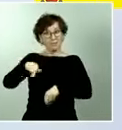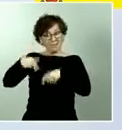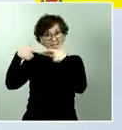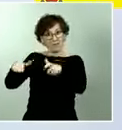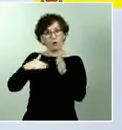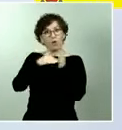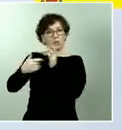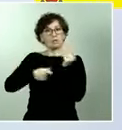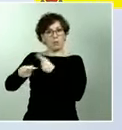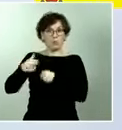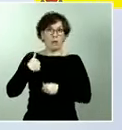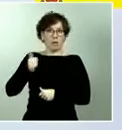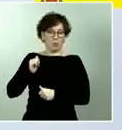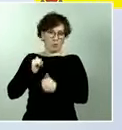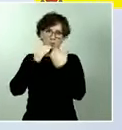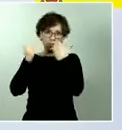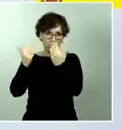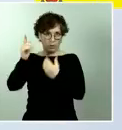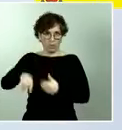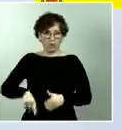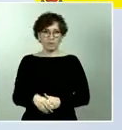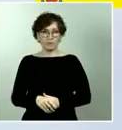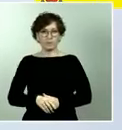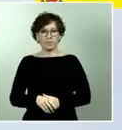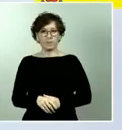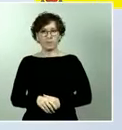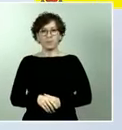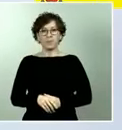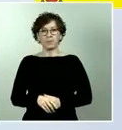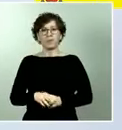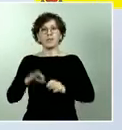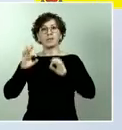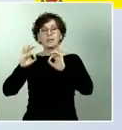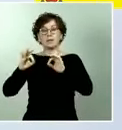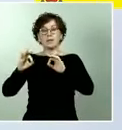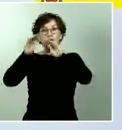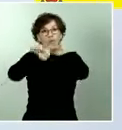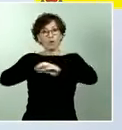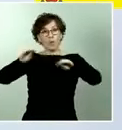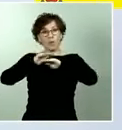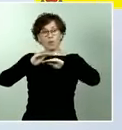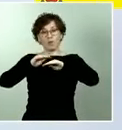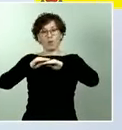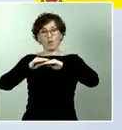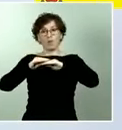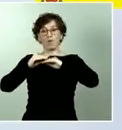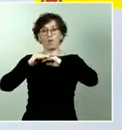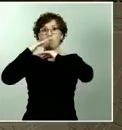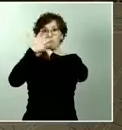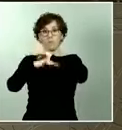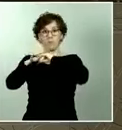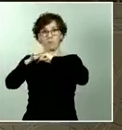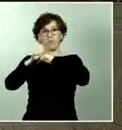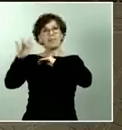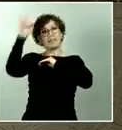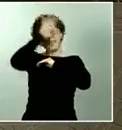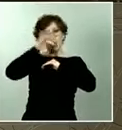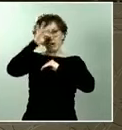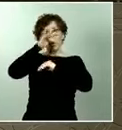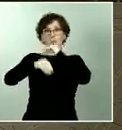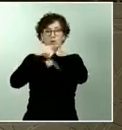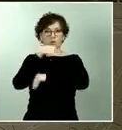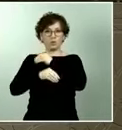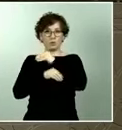autorizado la realización de la formación marítima teórica en modalidad a distancia y online. La Dirección General de